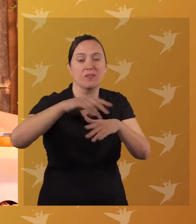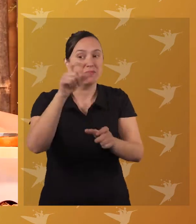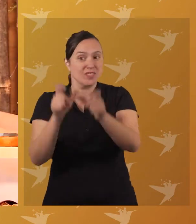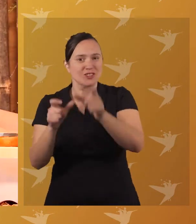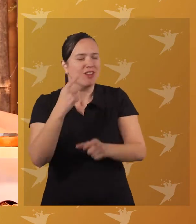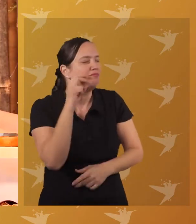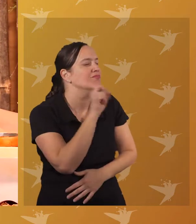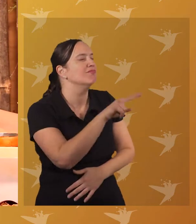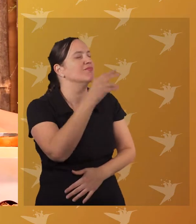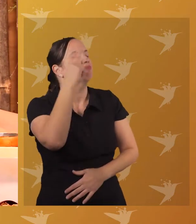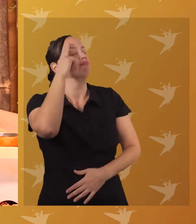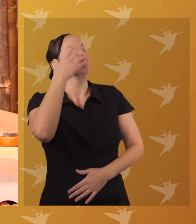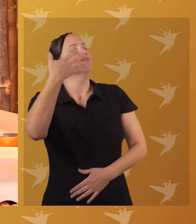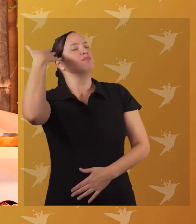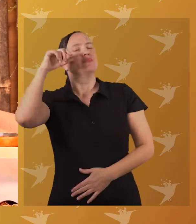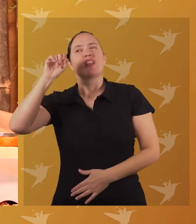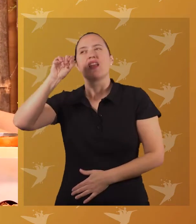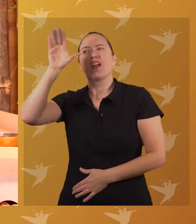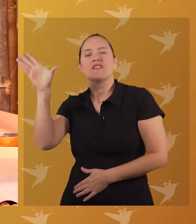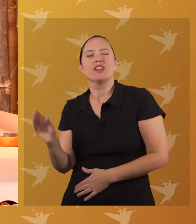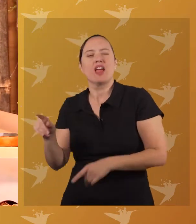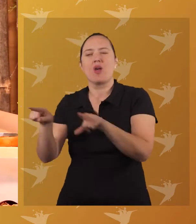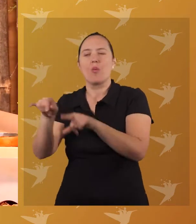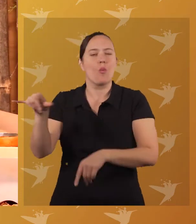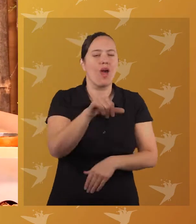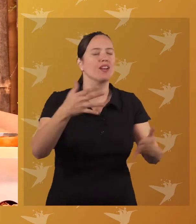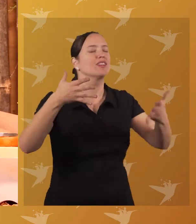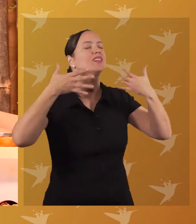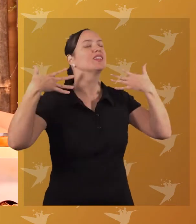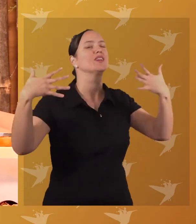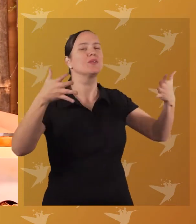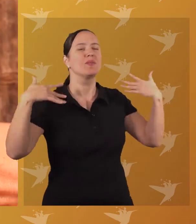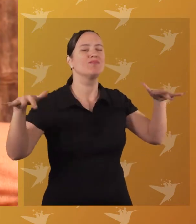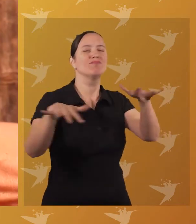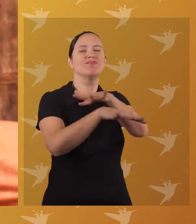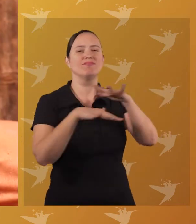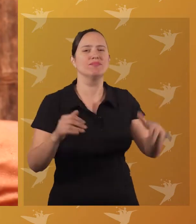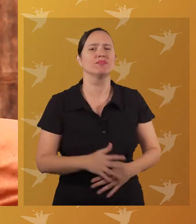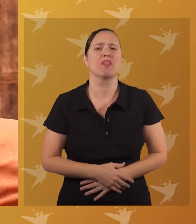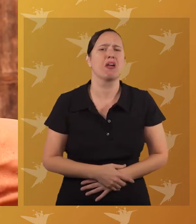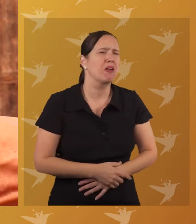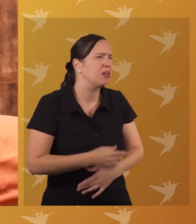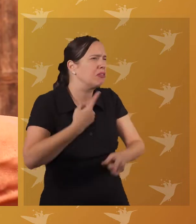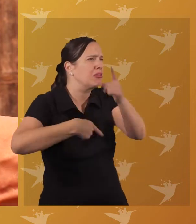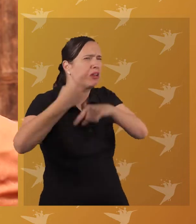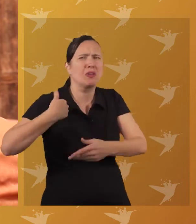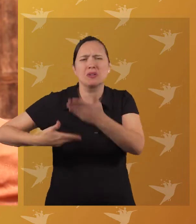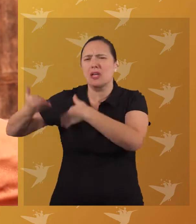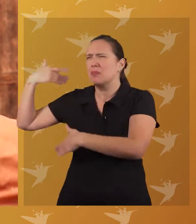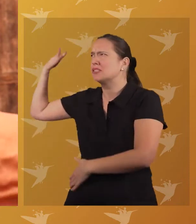cerca del mar Y les recordaba a África por el clima Ay, la historia de nuestros